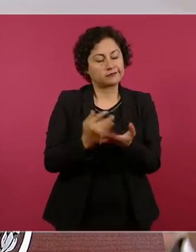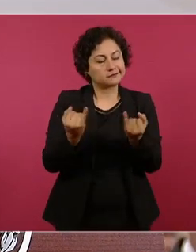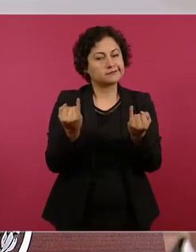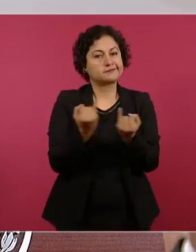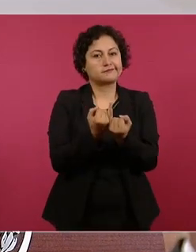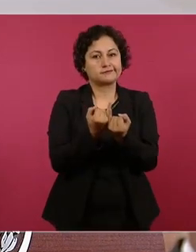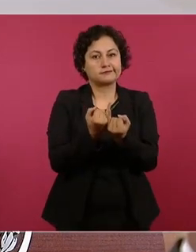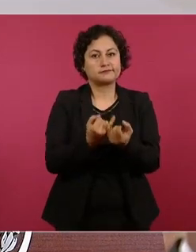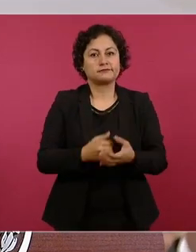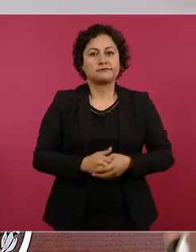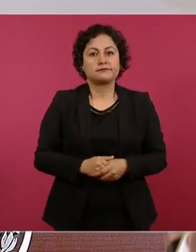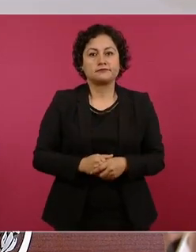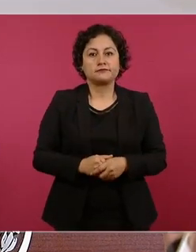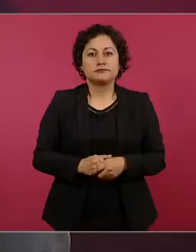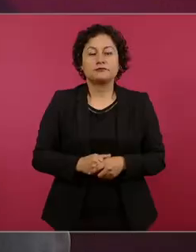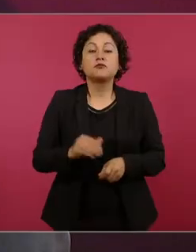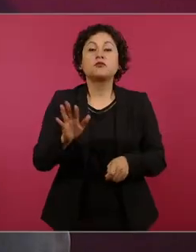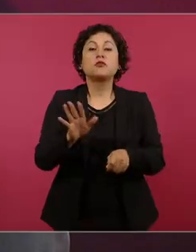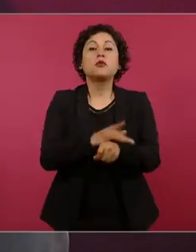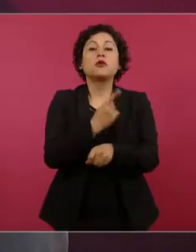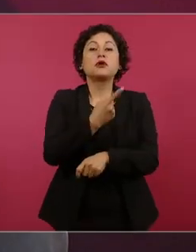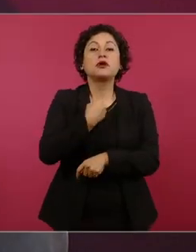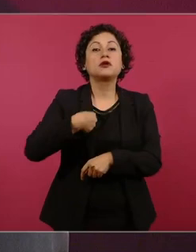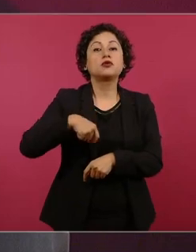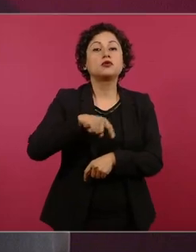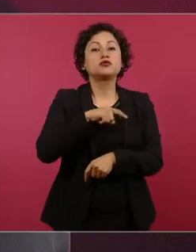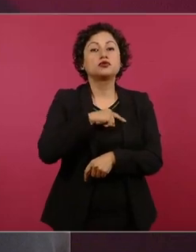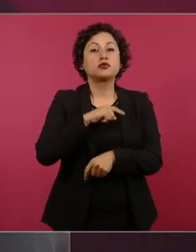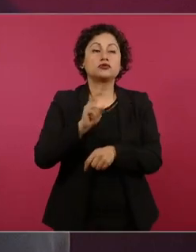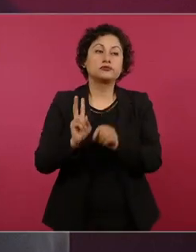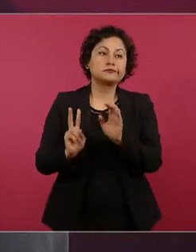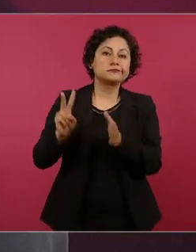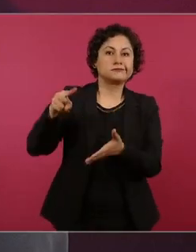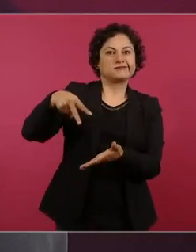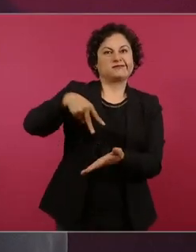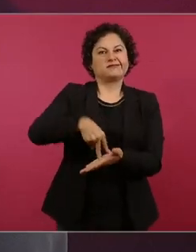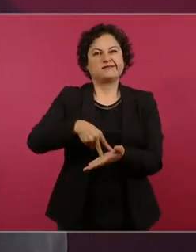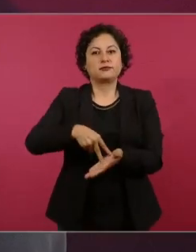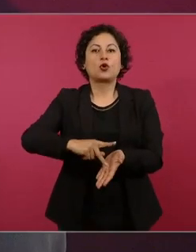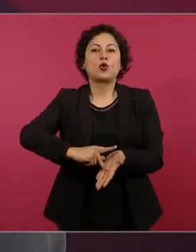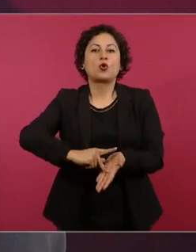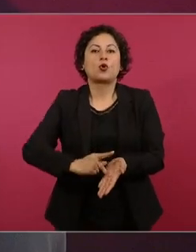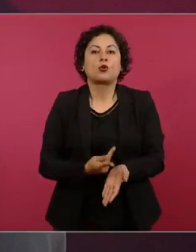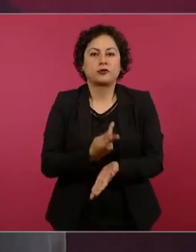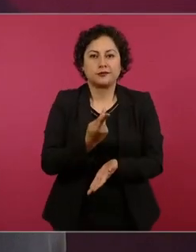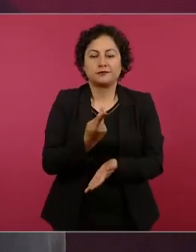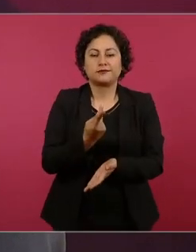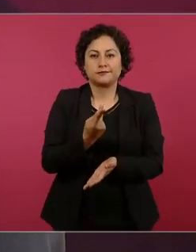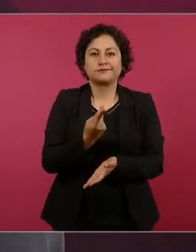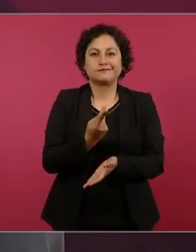porque estamos de pie y sirviendo